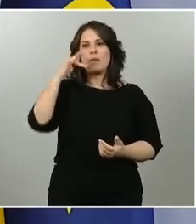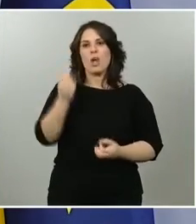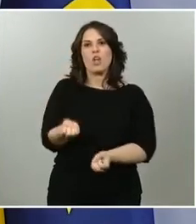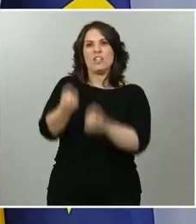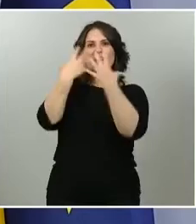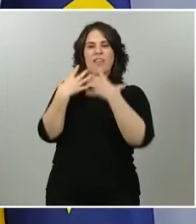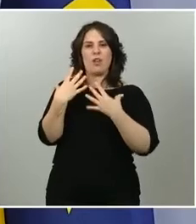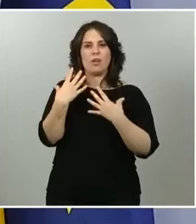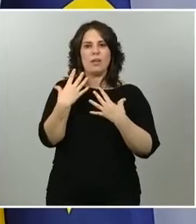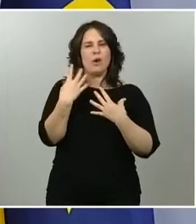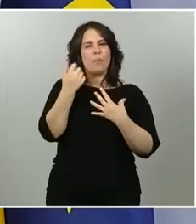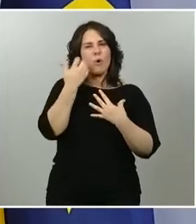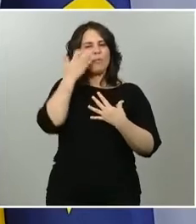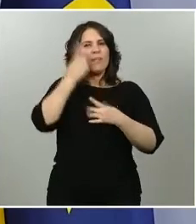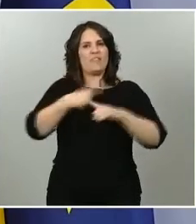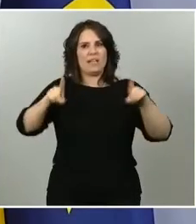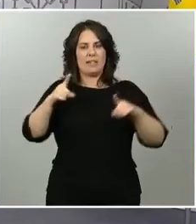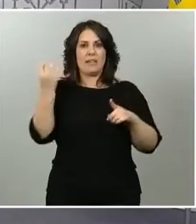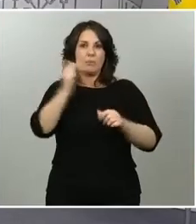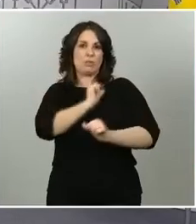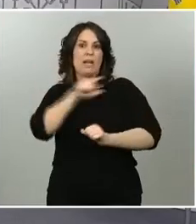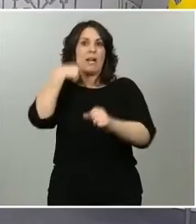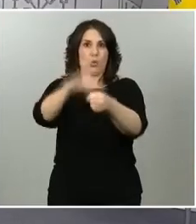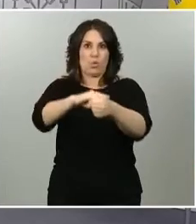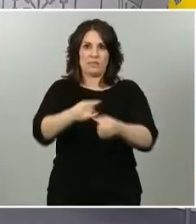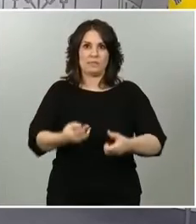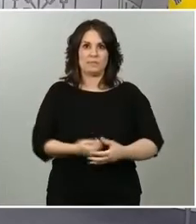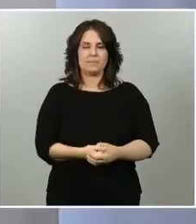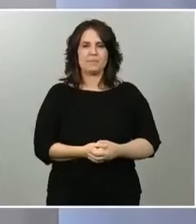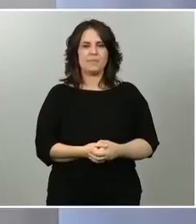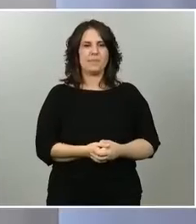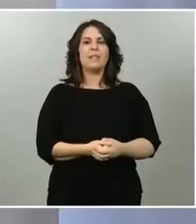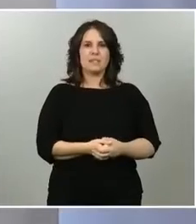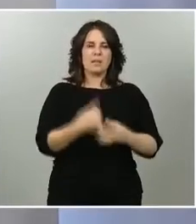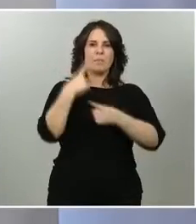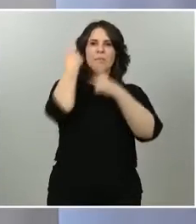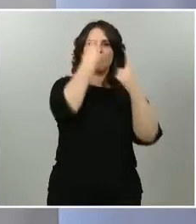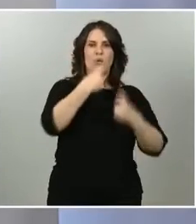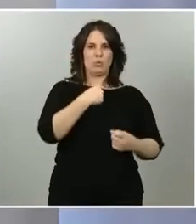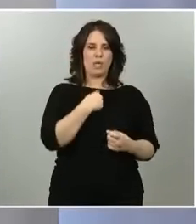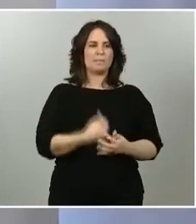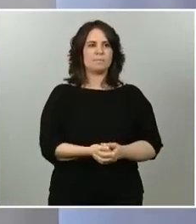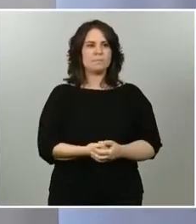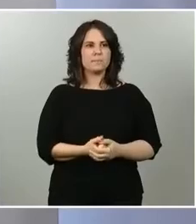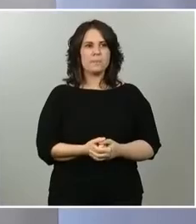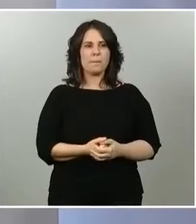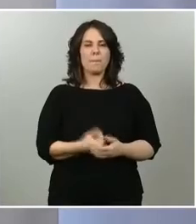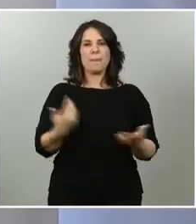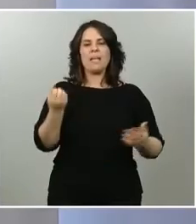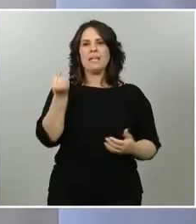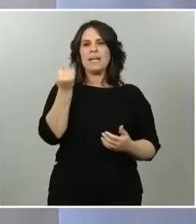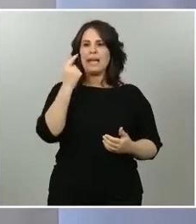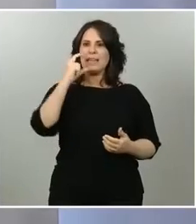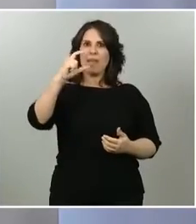corregió a principios de semana que viene. Sí. Y en relación, Mar, con la segunda pregunta. Claro, no hay una cantidad todavía